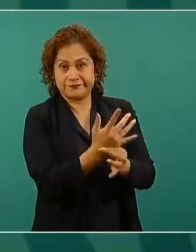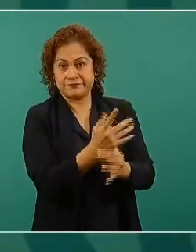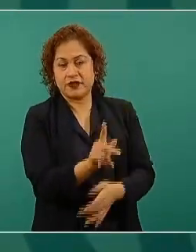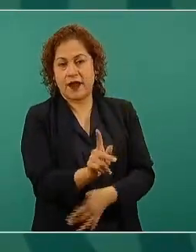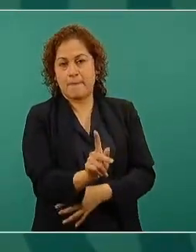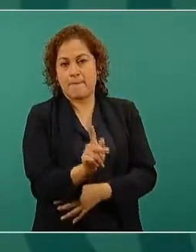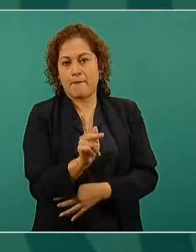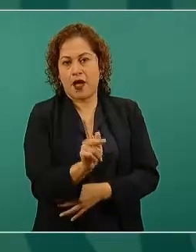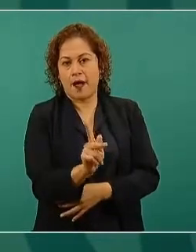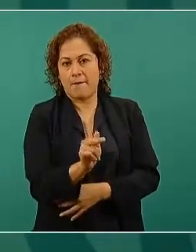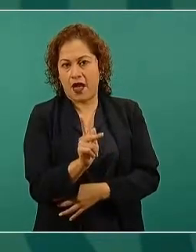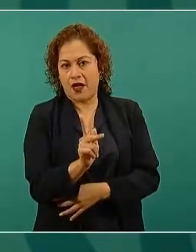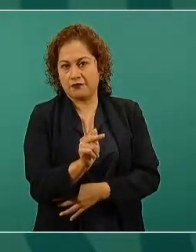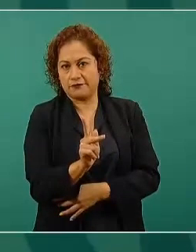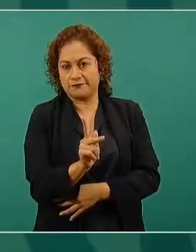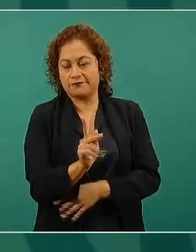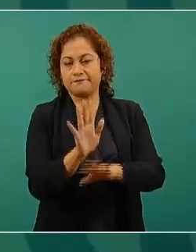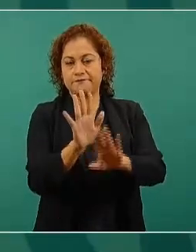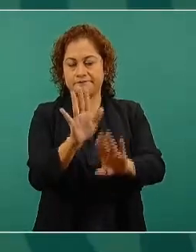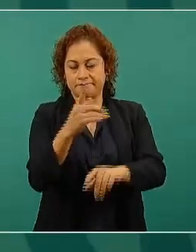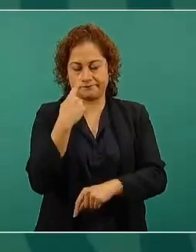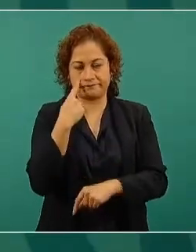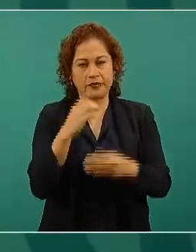¿Cuál es el resultado?